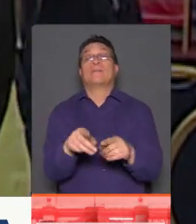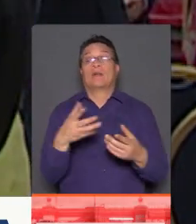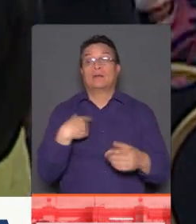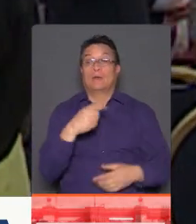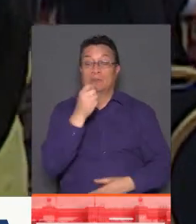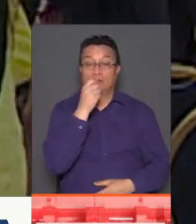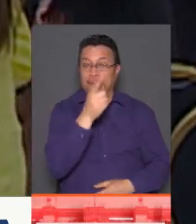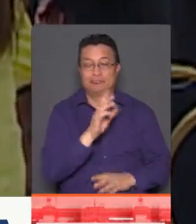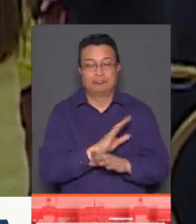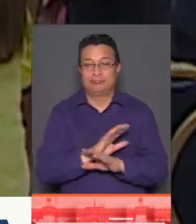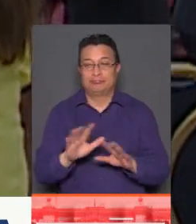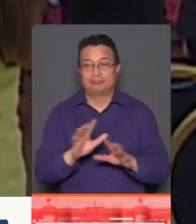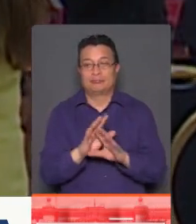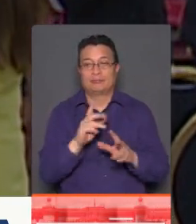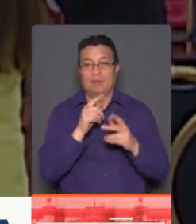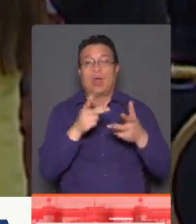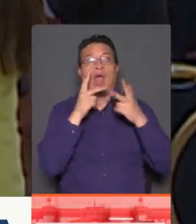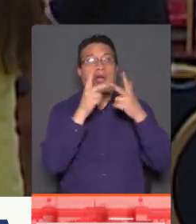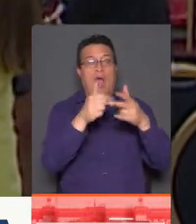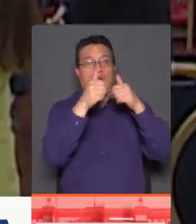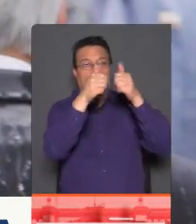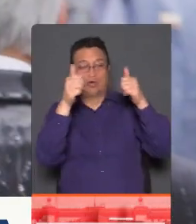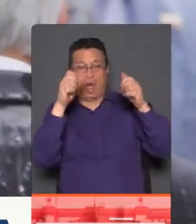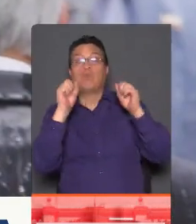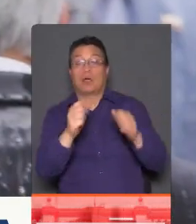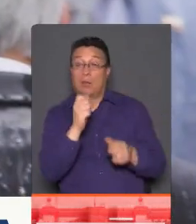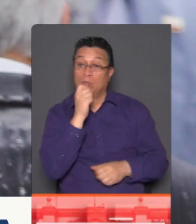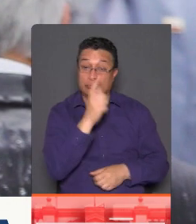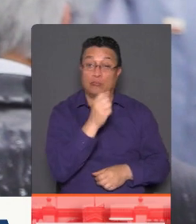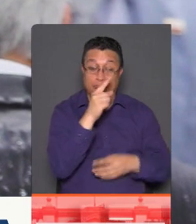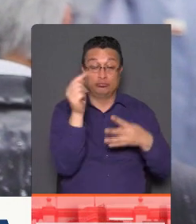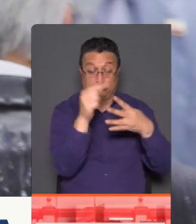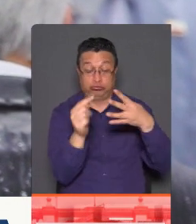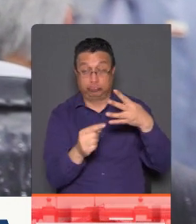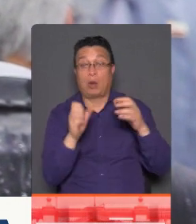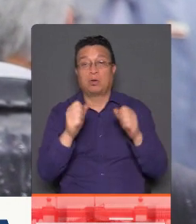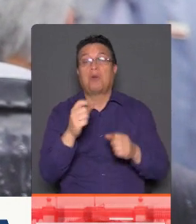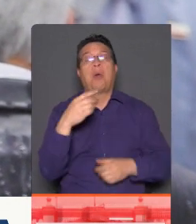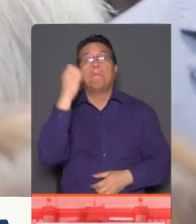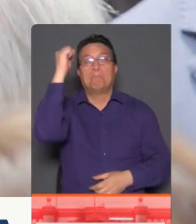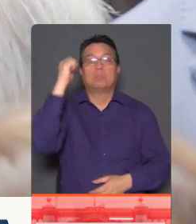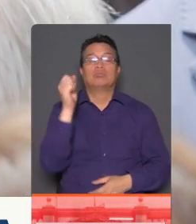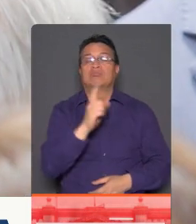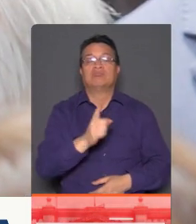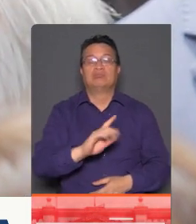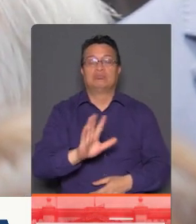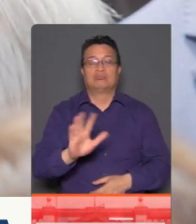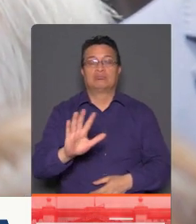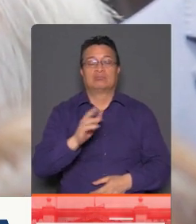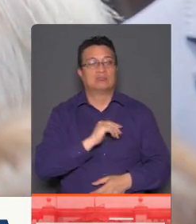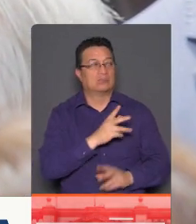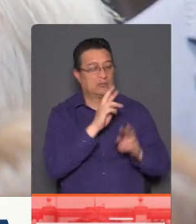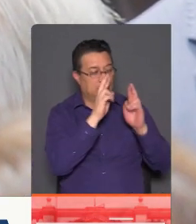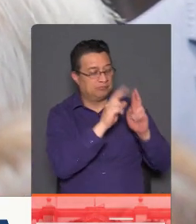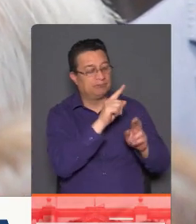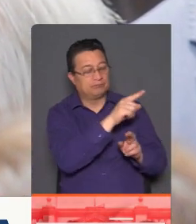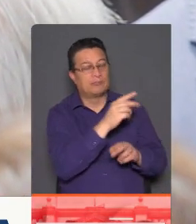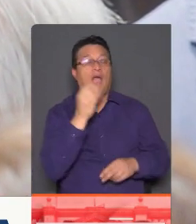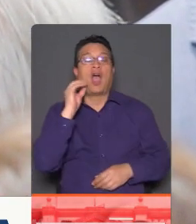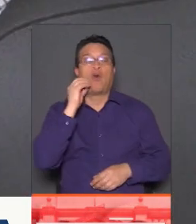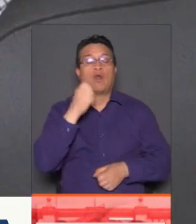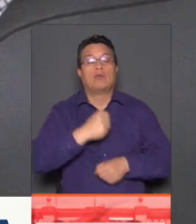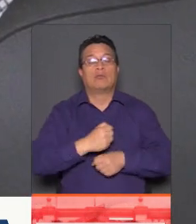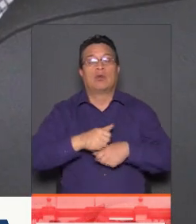Podría ser atentado a la autoridad. Había varias figuras que podrían haber sido invocadas en ese minuto, pero no lo hizo por respeto y consideración al abuelo que